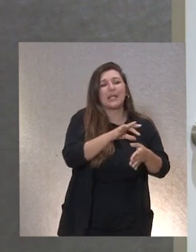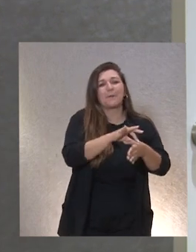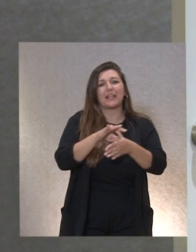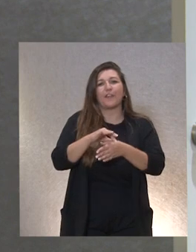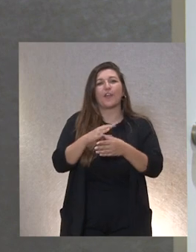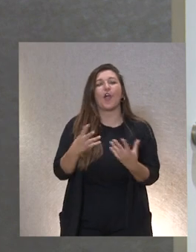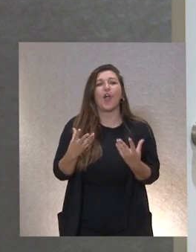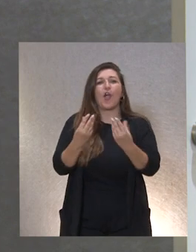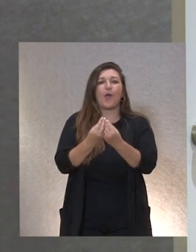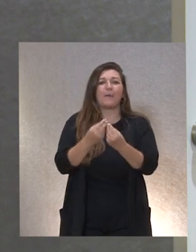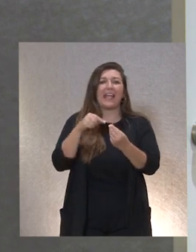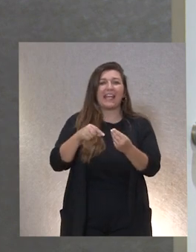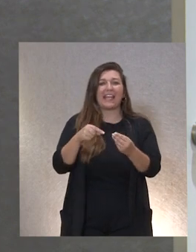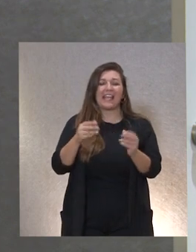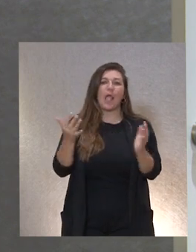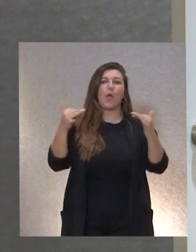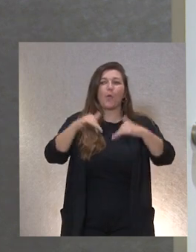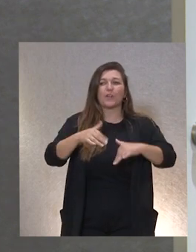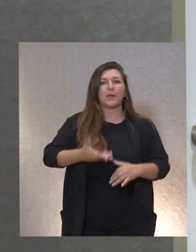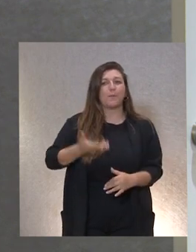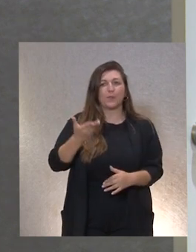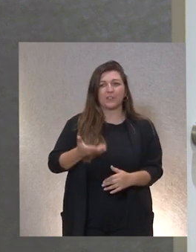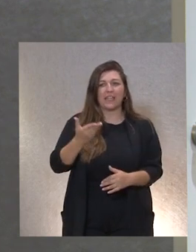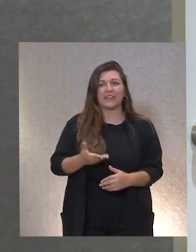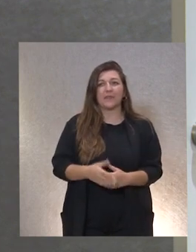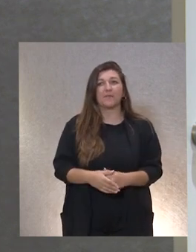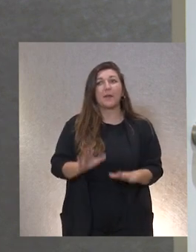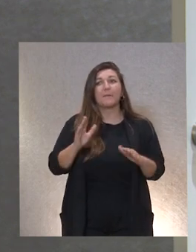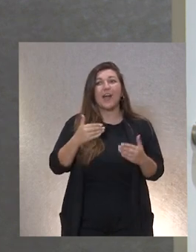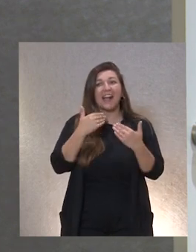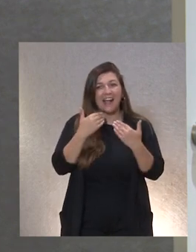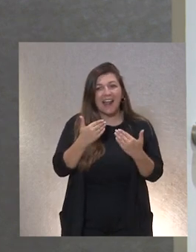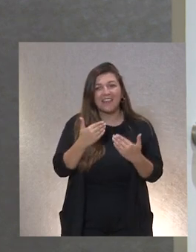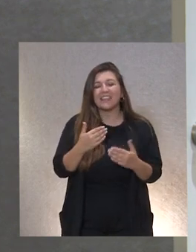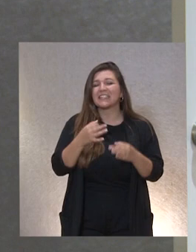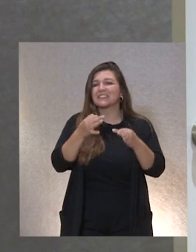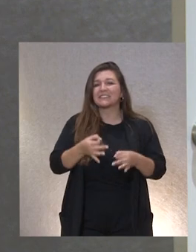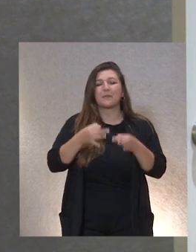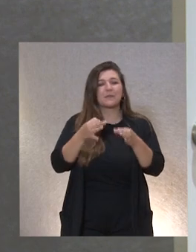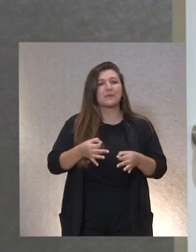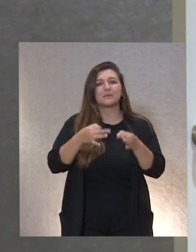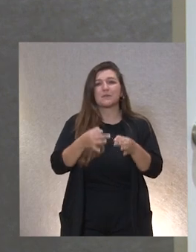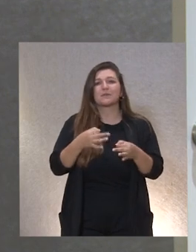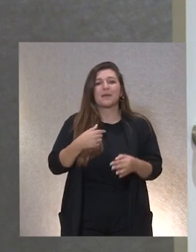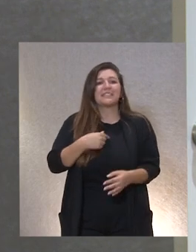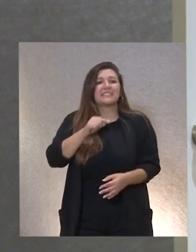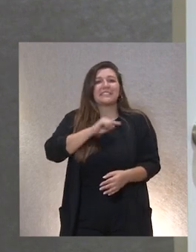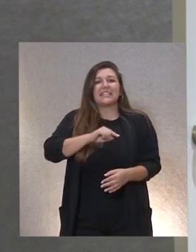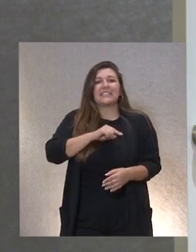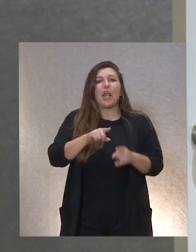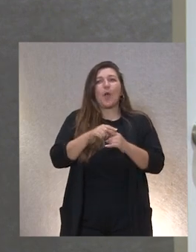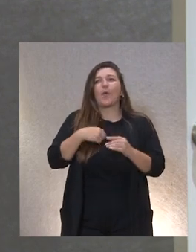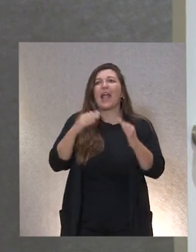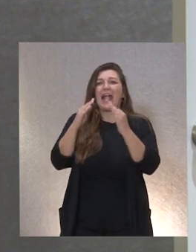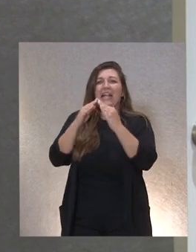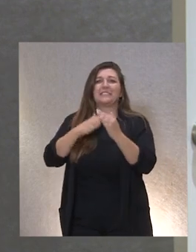encuentro tan importante. Pero, sobre todo, quiero agradecerles que siempre, siempre me hacen sentir como que esta es un poco mi